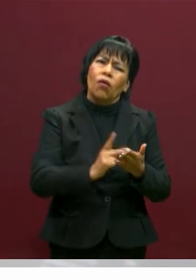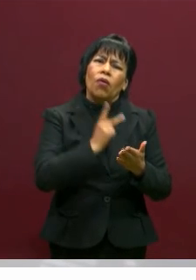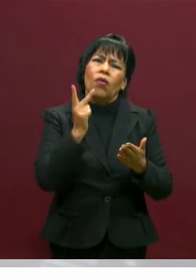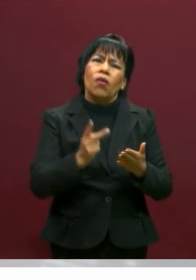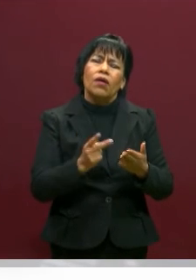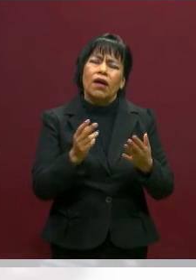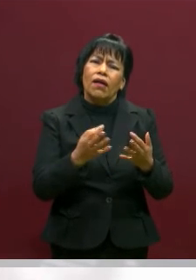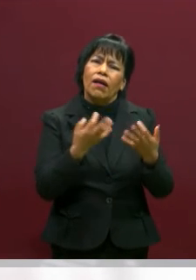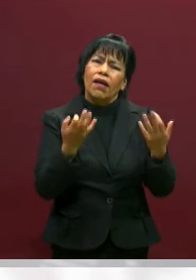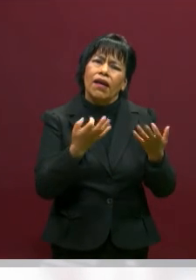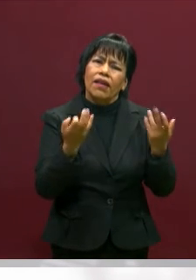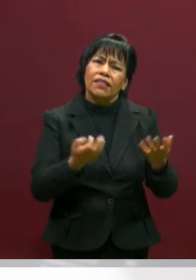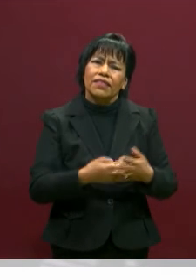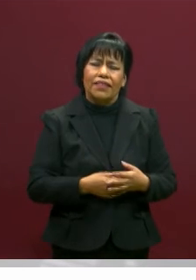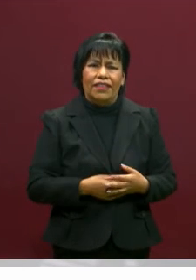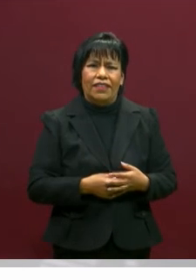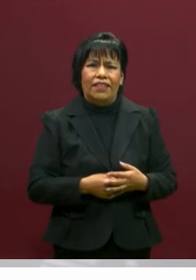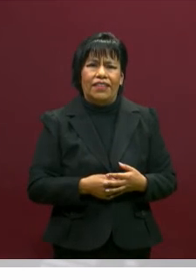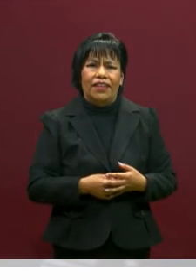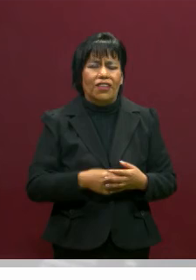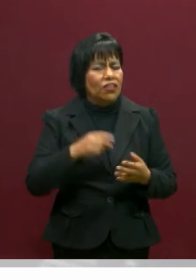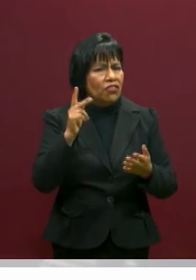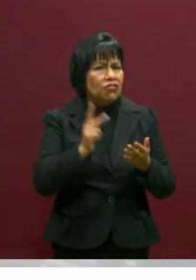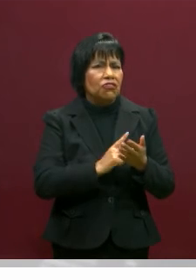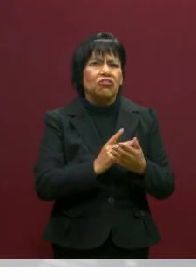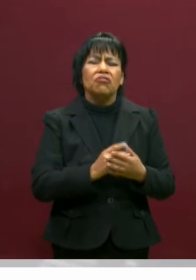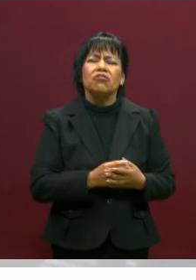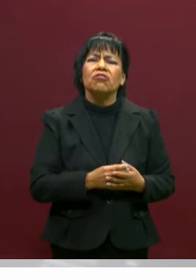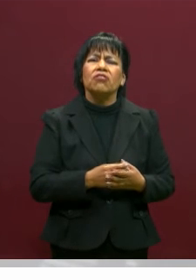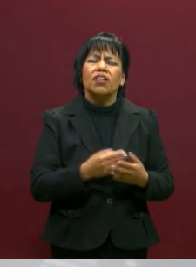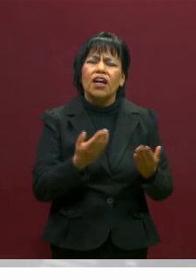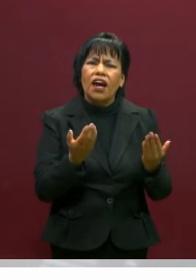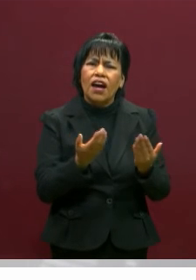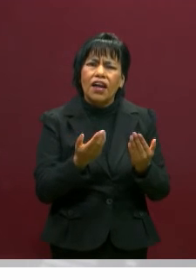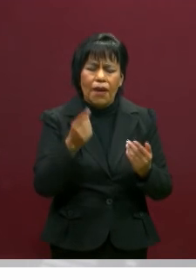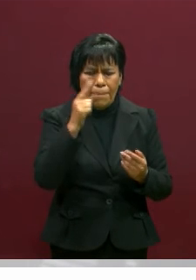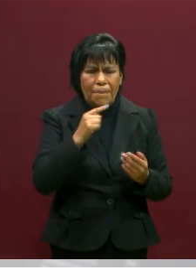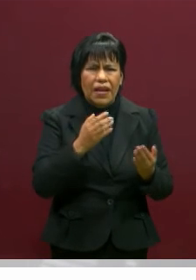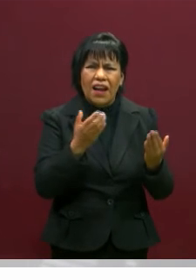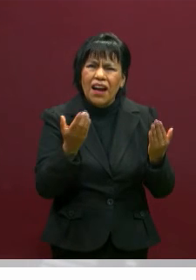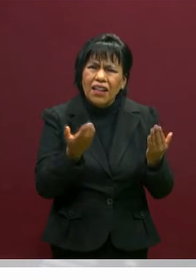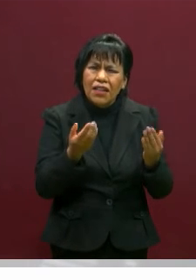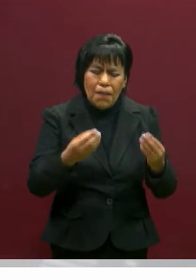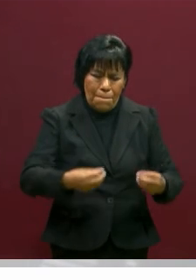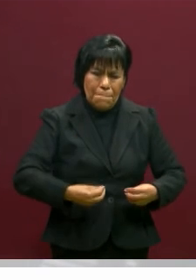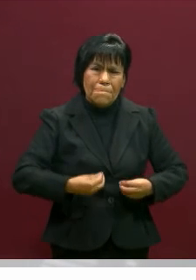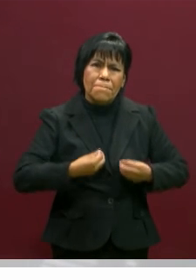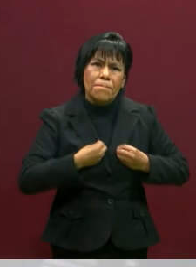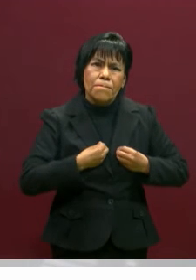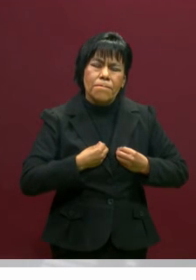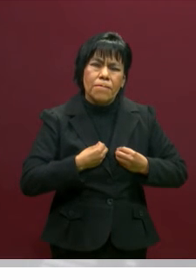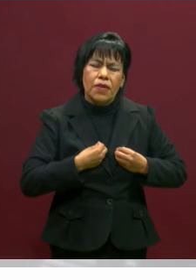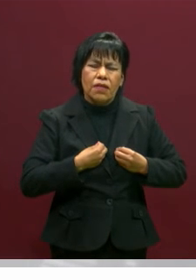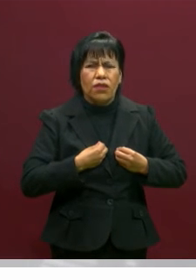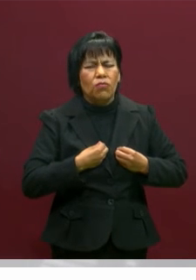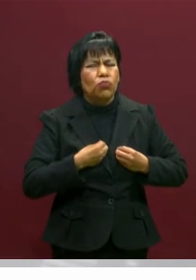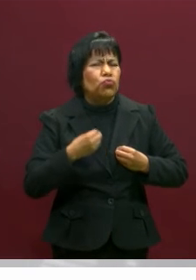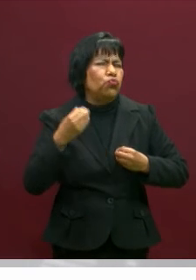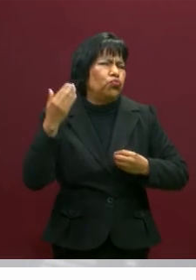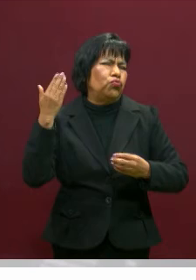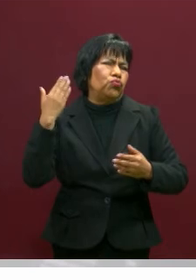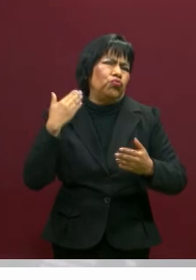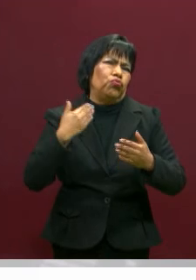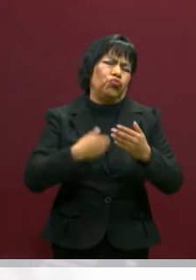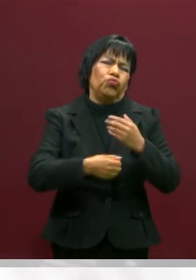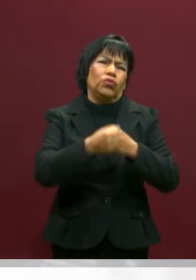devolverle la riqueza que sustrajimos y hacerla de nuevo fecunda para generar infinidad de vidas, como lo ha hecho desde hace millones